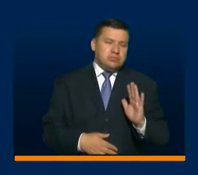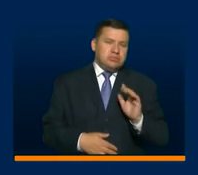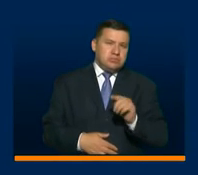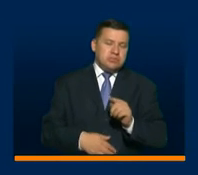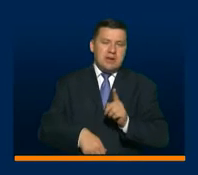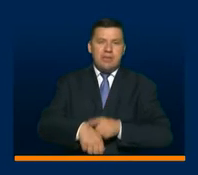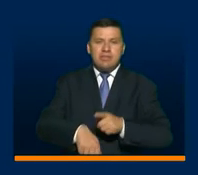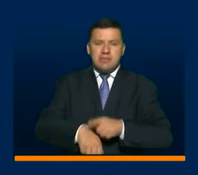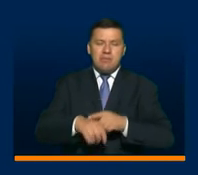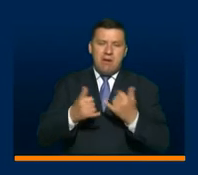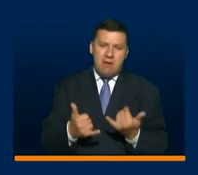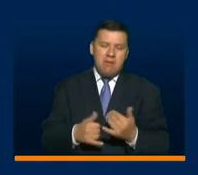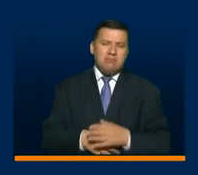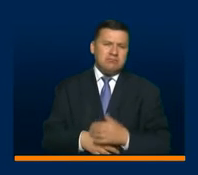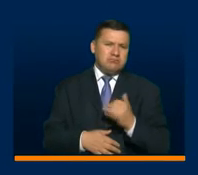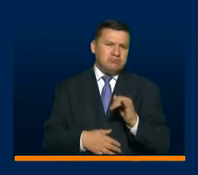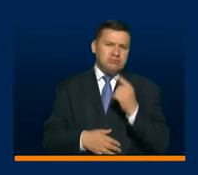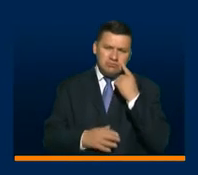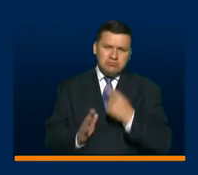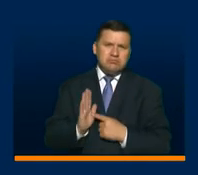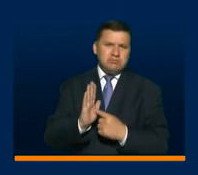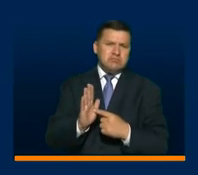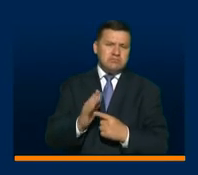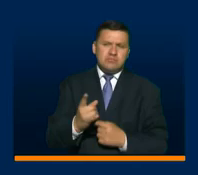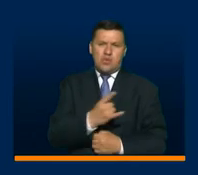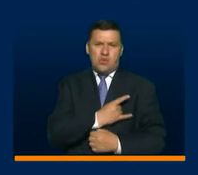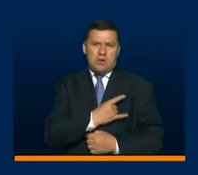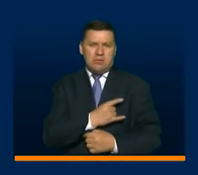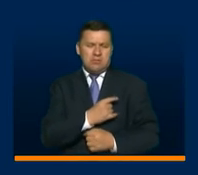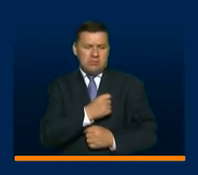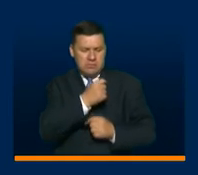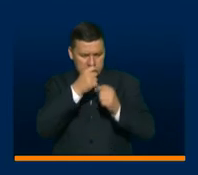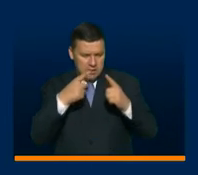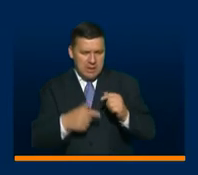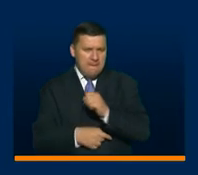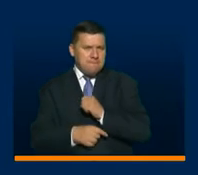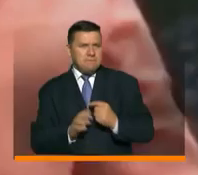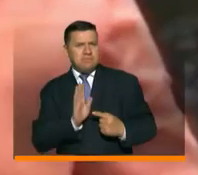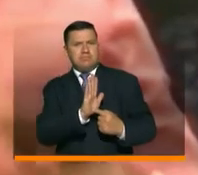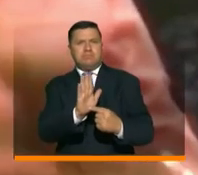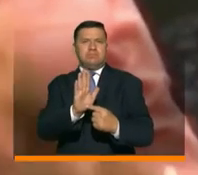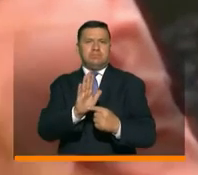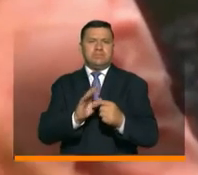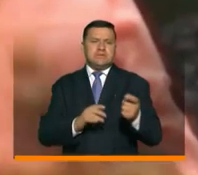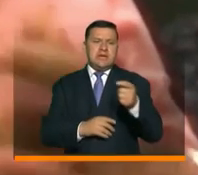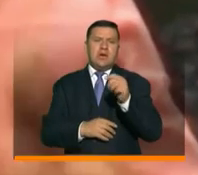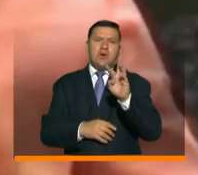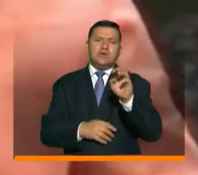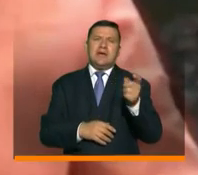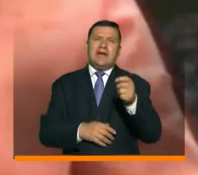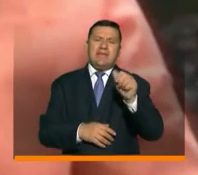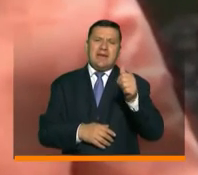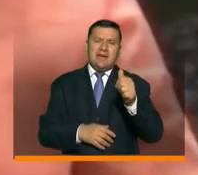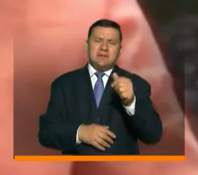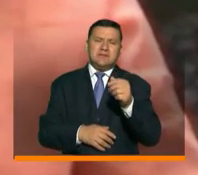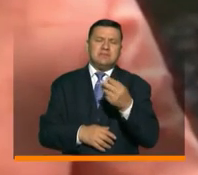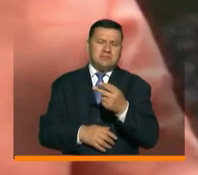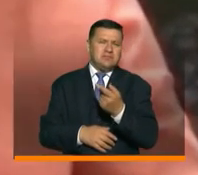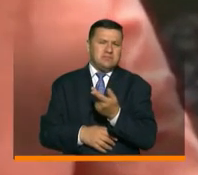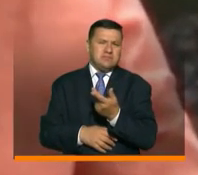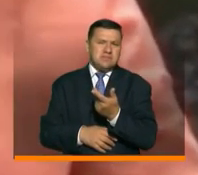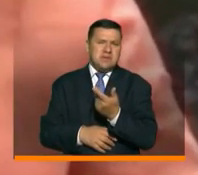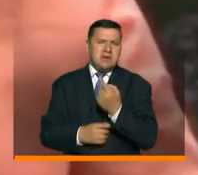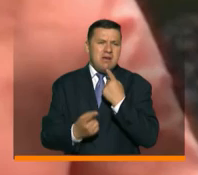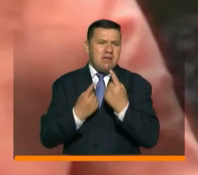que es tiempo, como ya lo demostramos las universidades públicas y privadas, el G8, el G10, el CUE, de